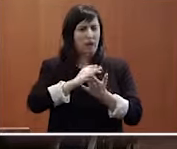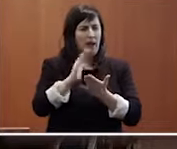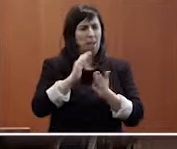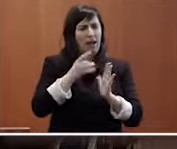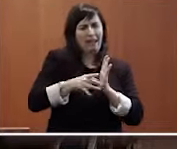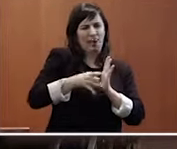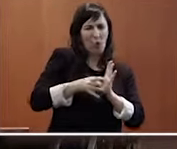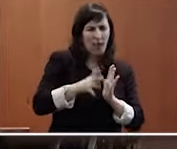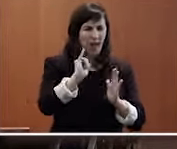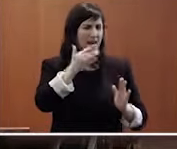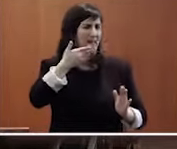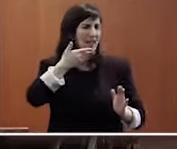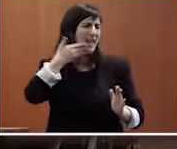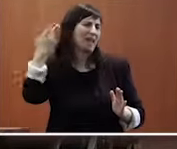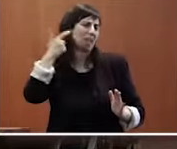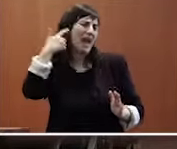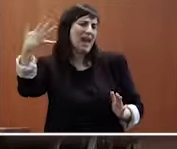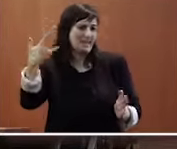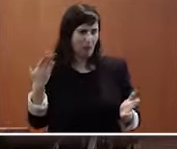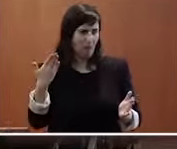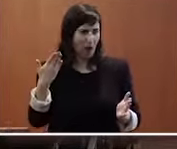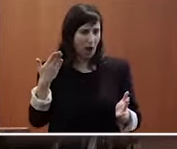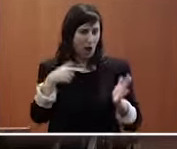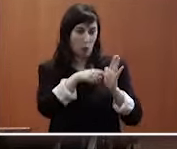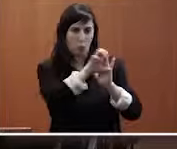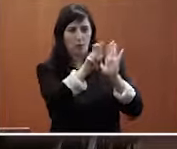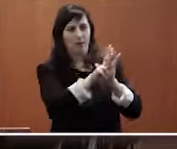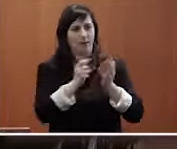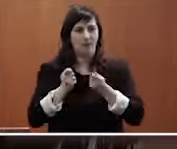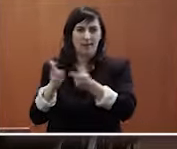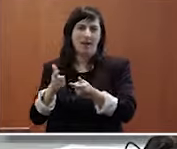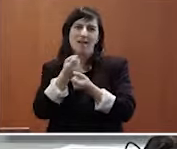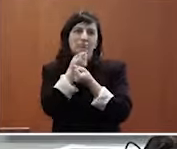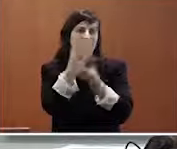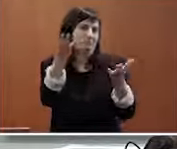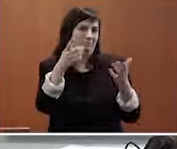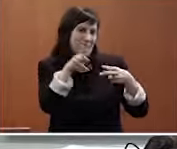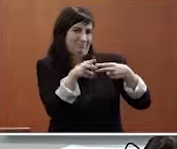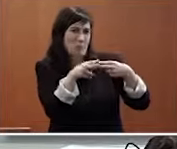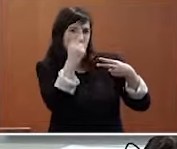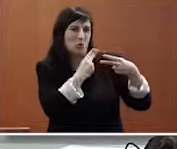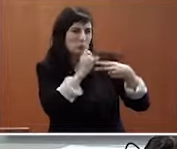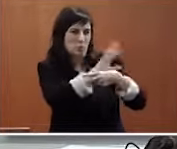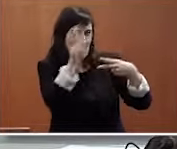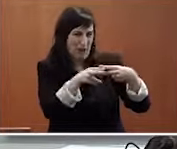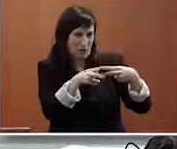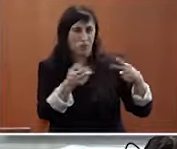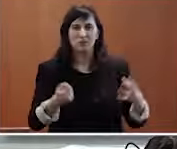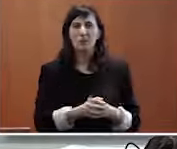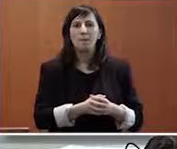con que ele está e le acredita este currículo. En Inditex tenemos un